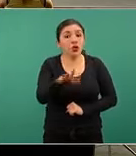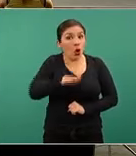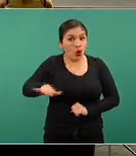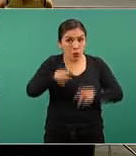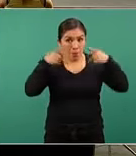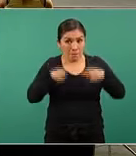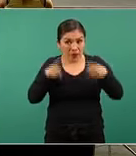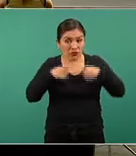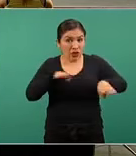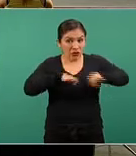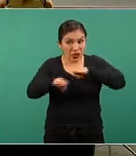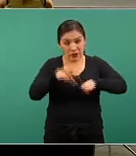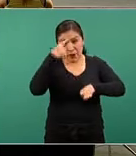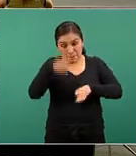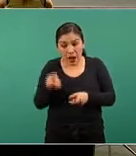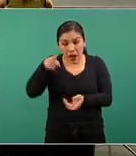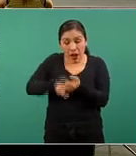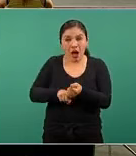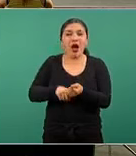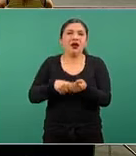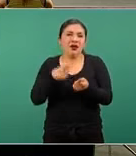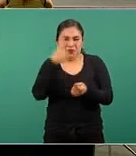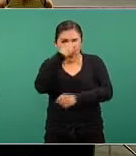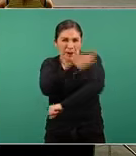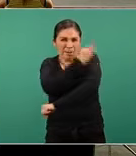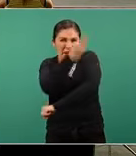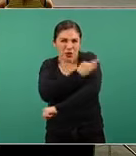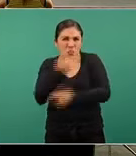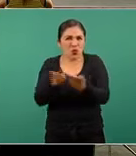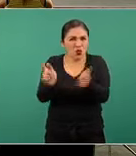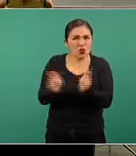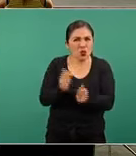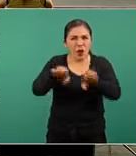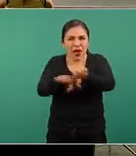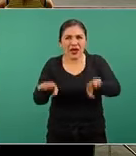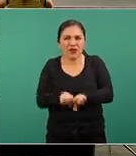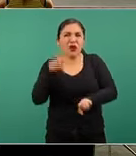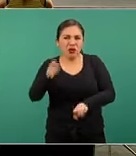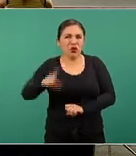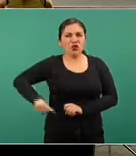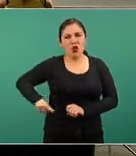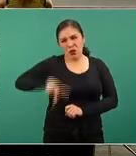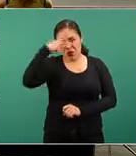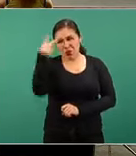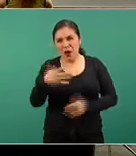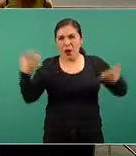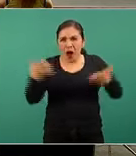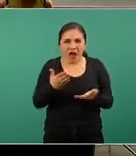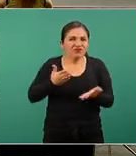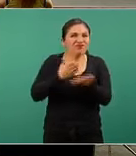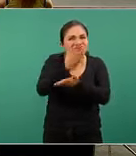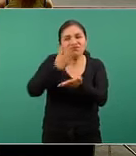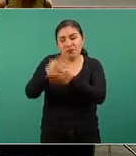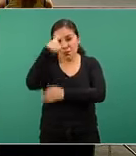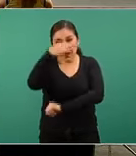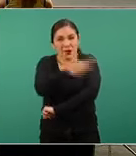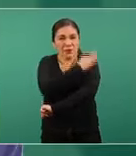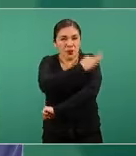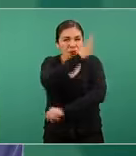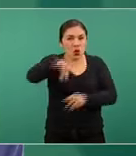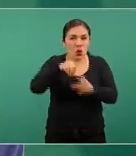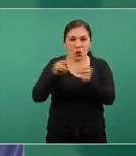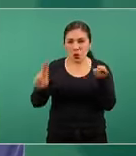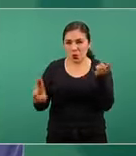personal que participa en el operativo Correcaminos, el operativo del Gobierno de México, para tener vacunación